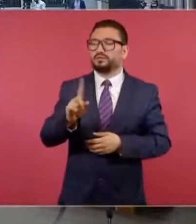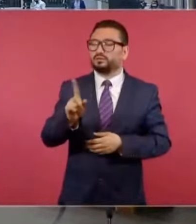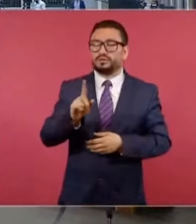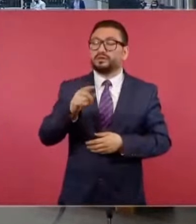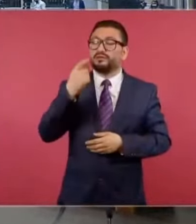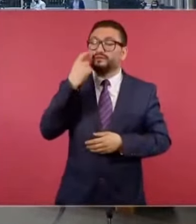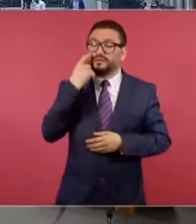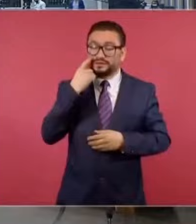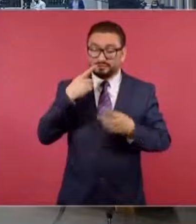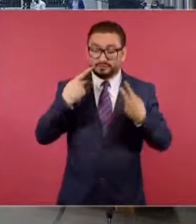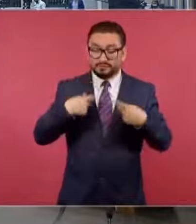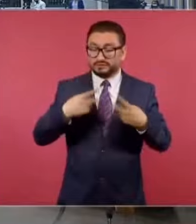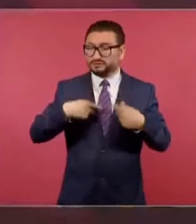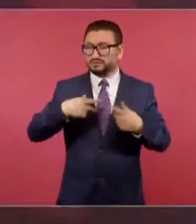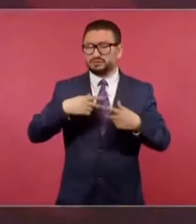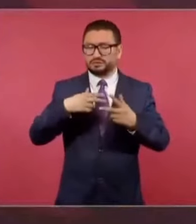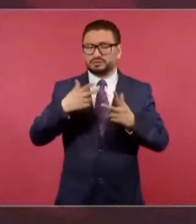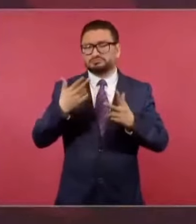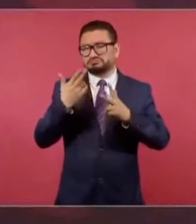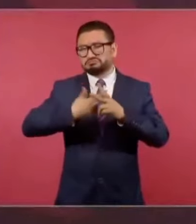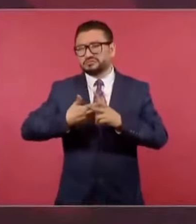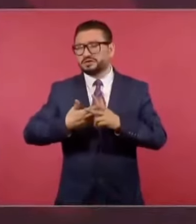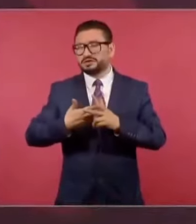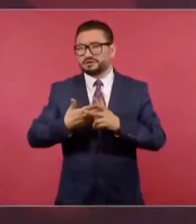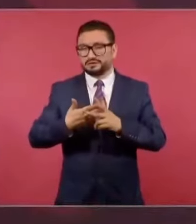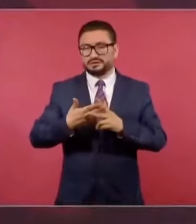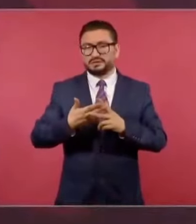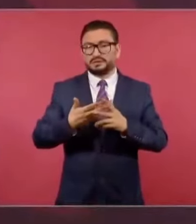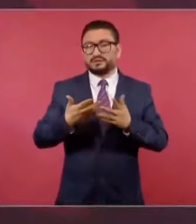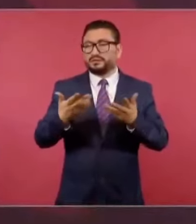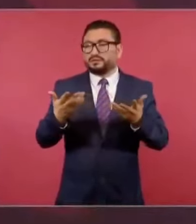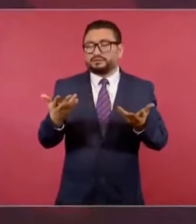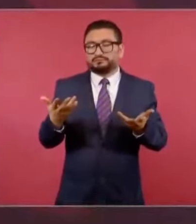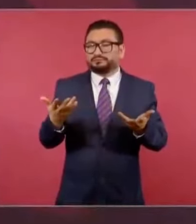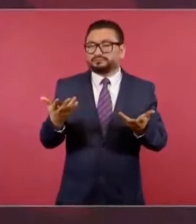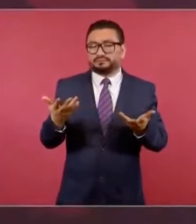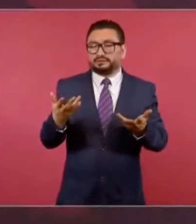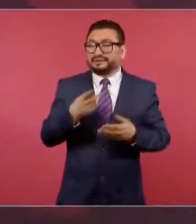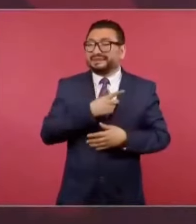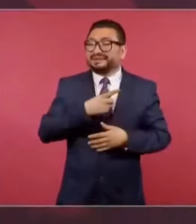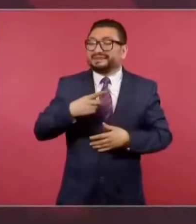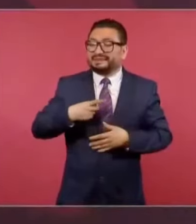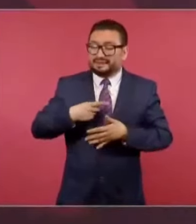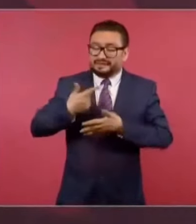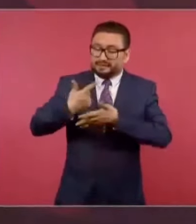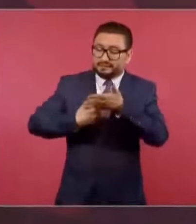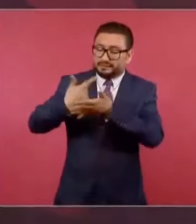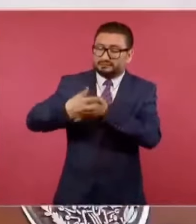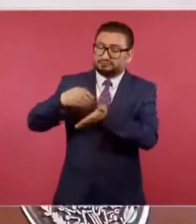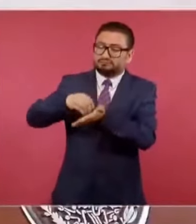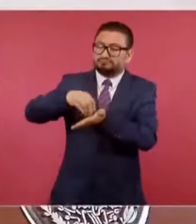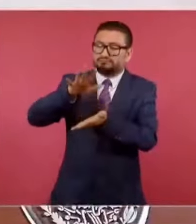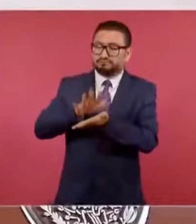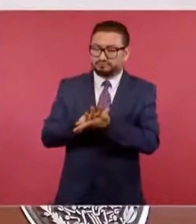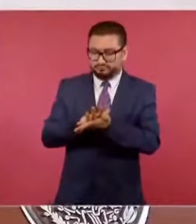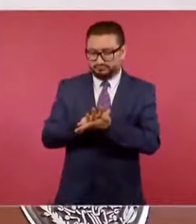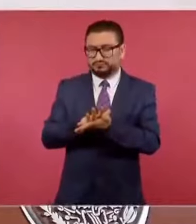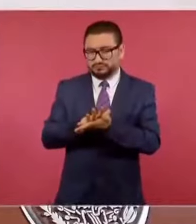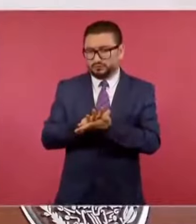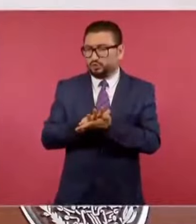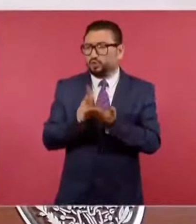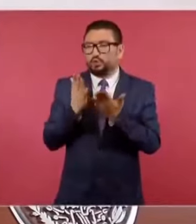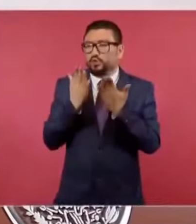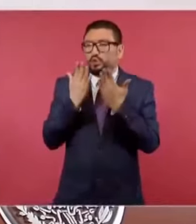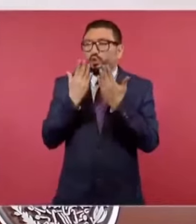tienen que registrarse, no hay